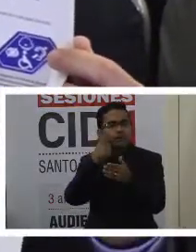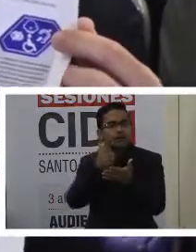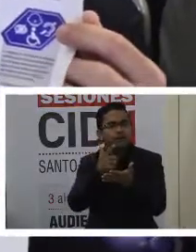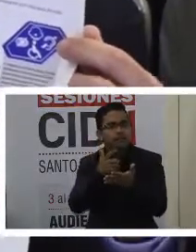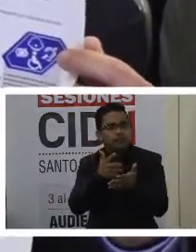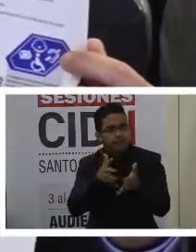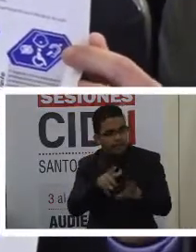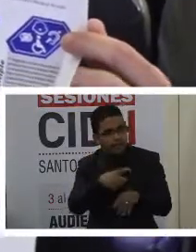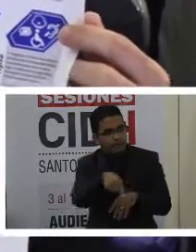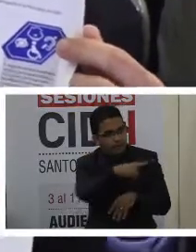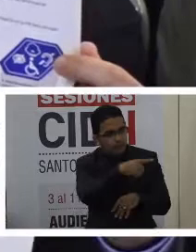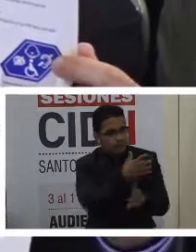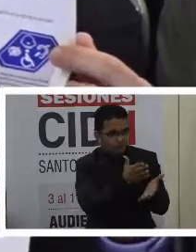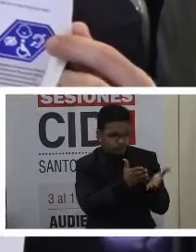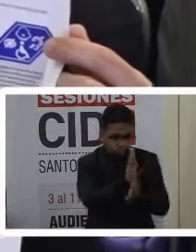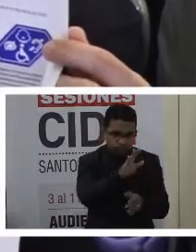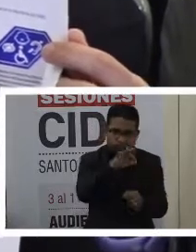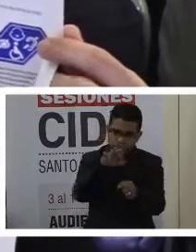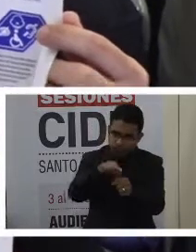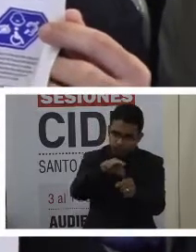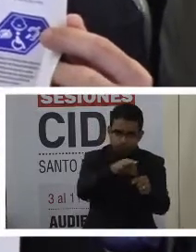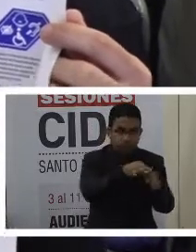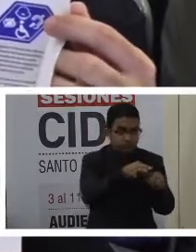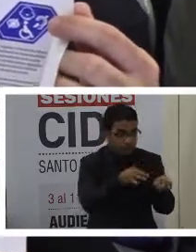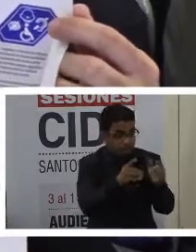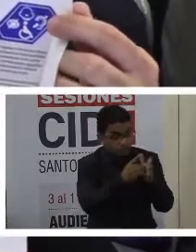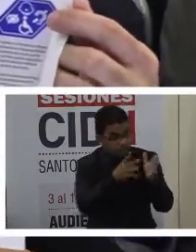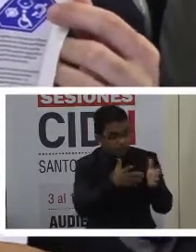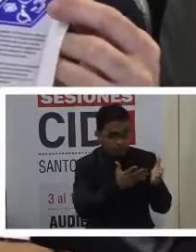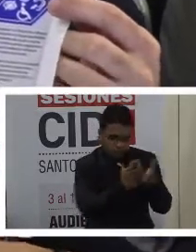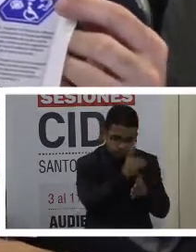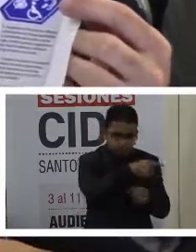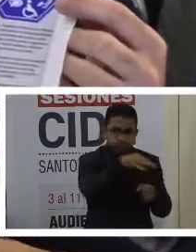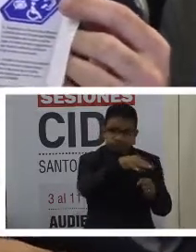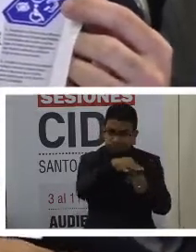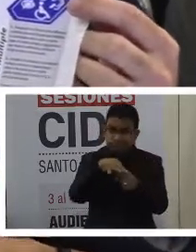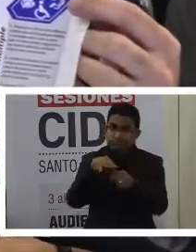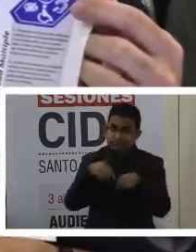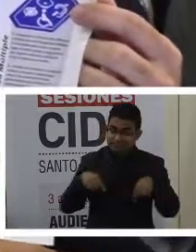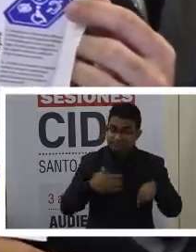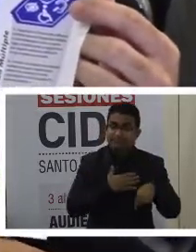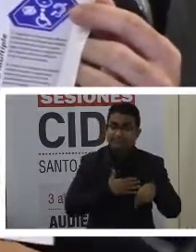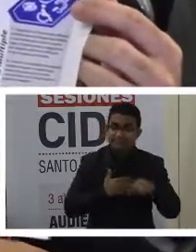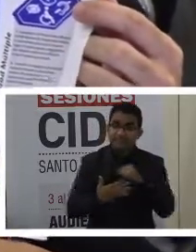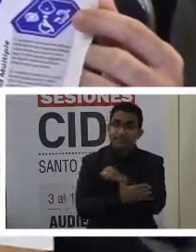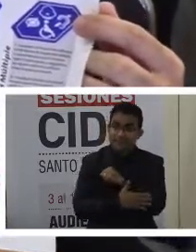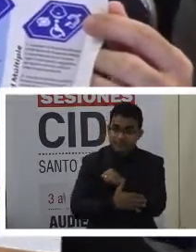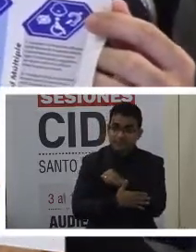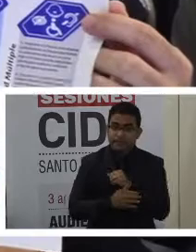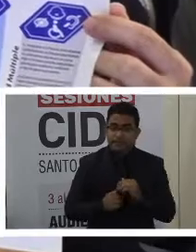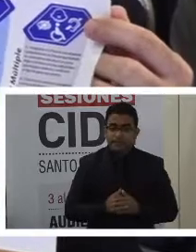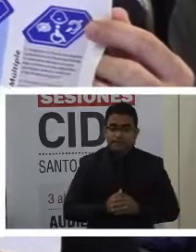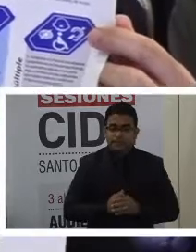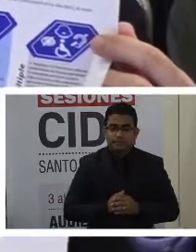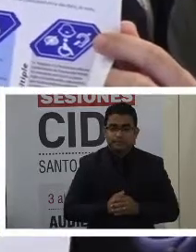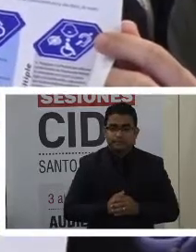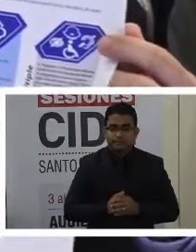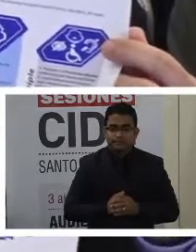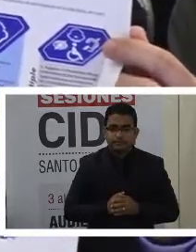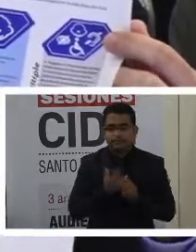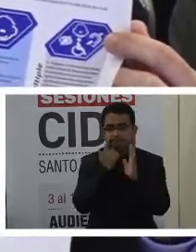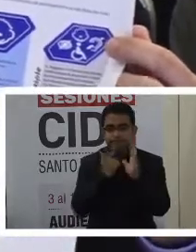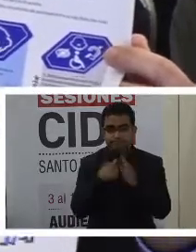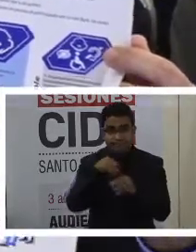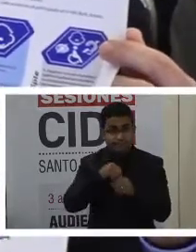ejercicio del derecho al voto de las personas con discapacidad en nuestro país, incluyendo, por ejemplo, que en